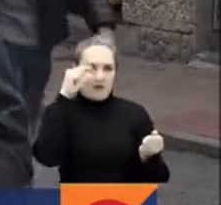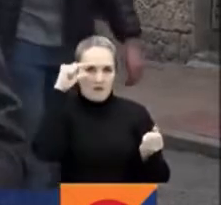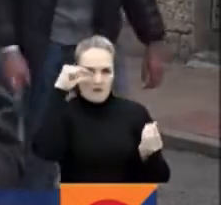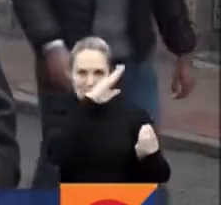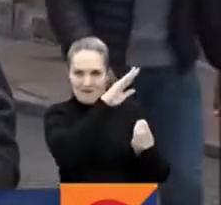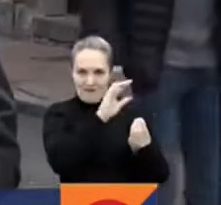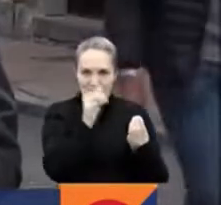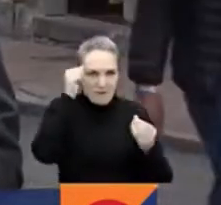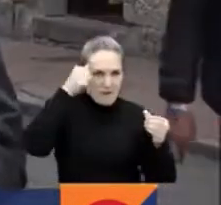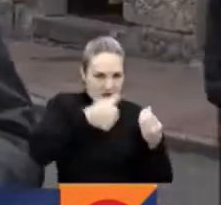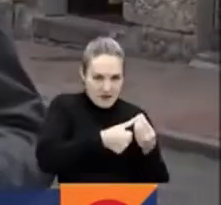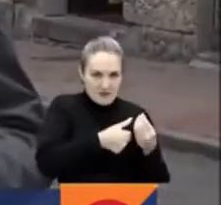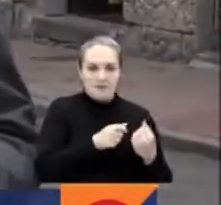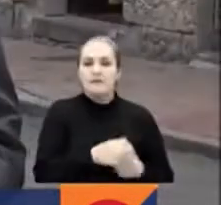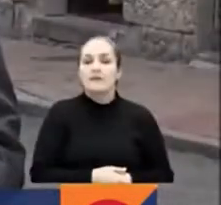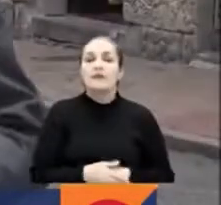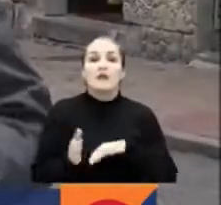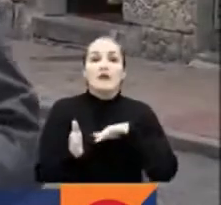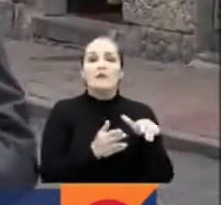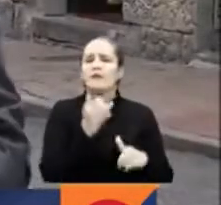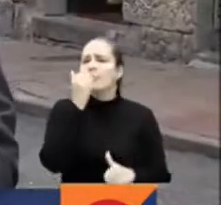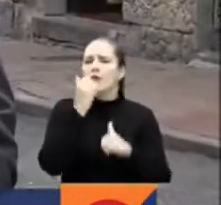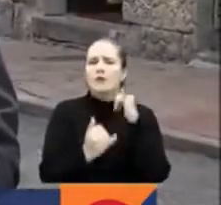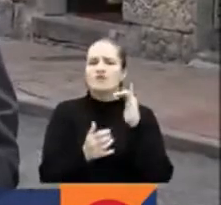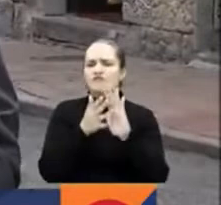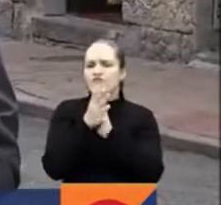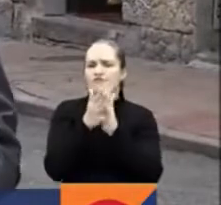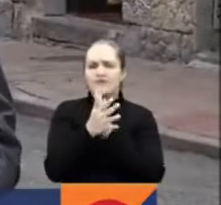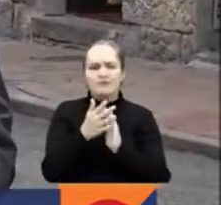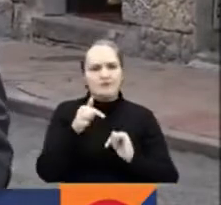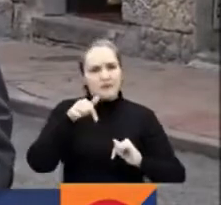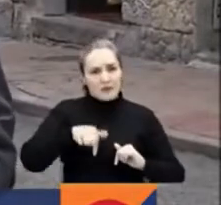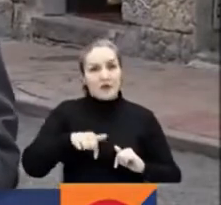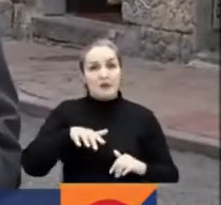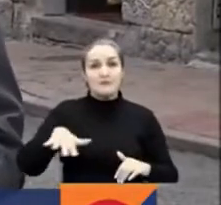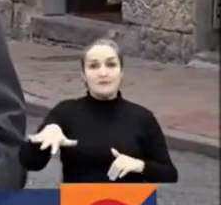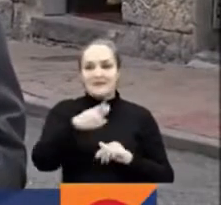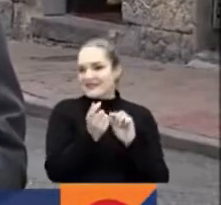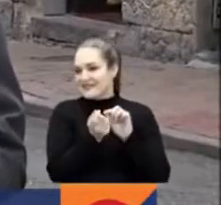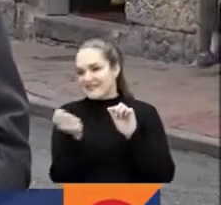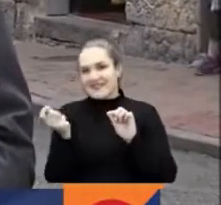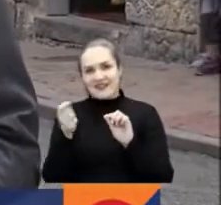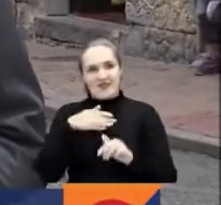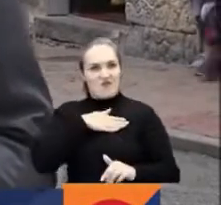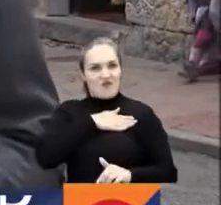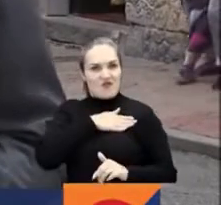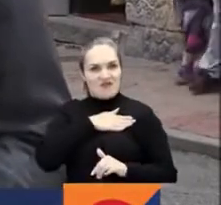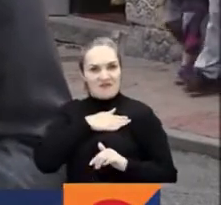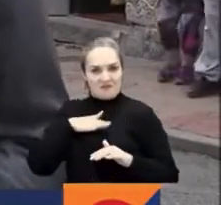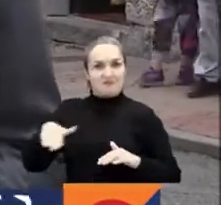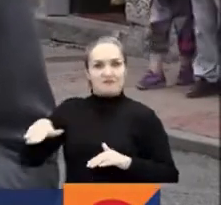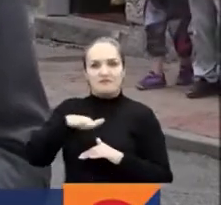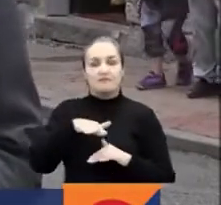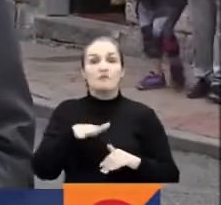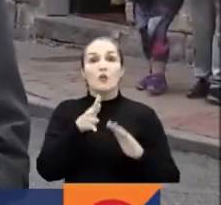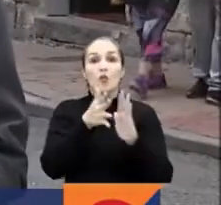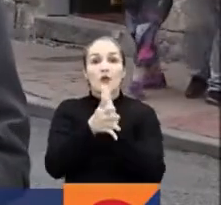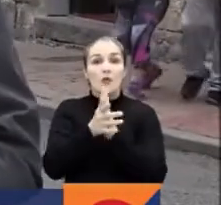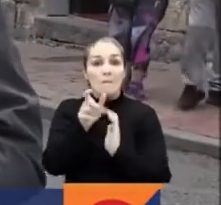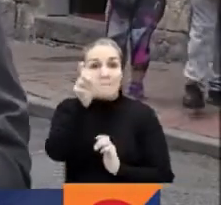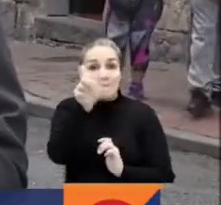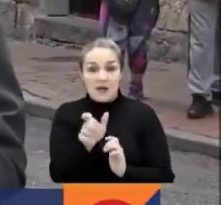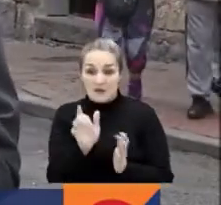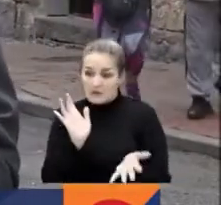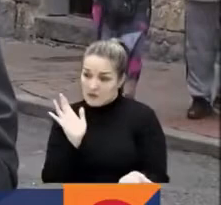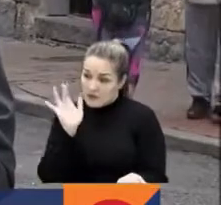Un dato curioso para cerrar aquí desde este sector aledaño a la Plaza de Bolívar. El congresista más veterano que va a tomar posesión